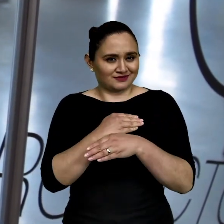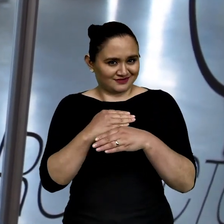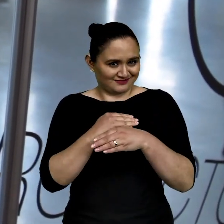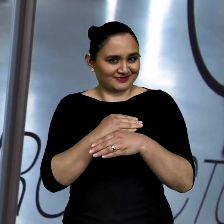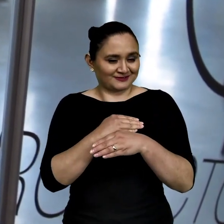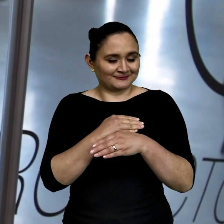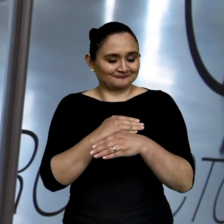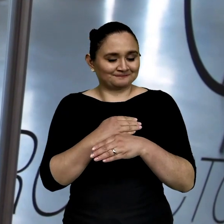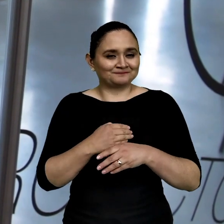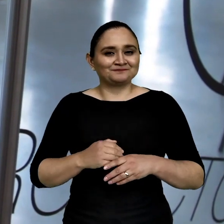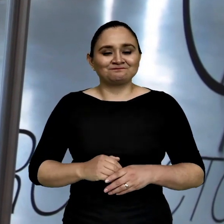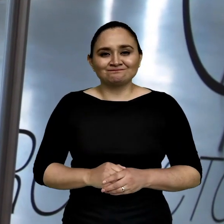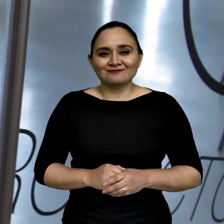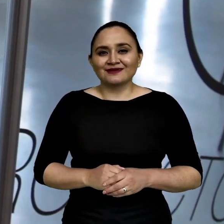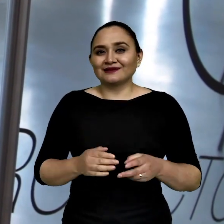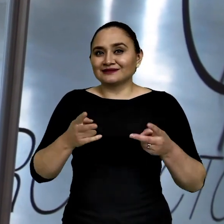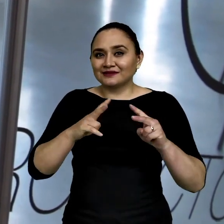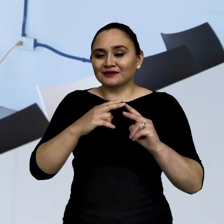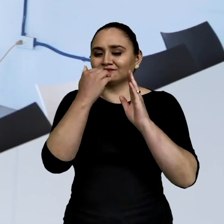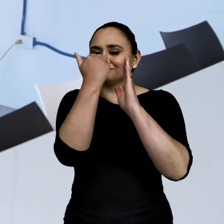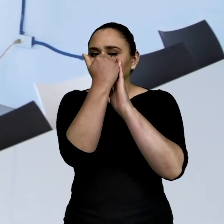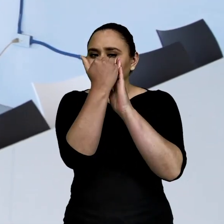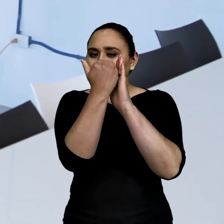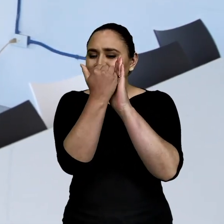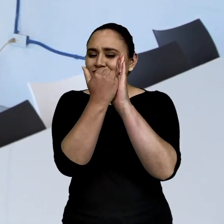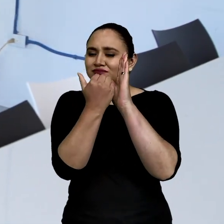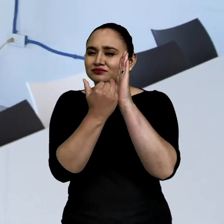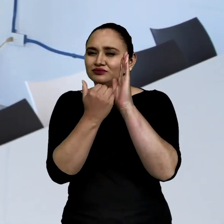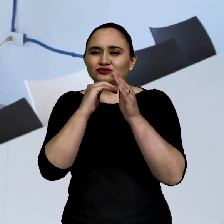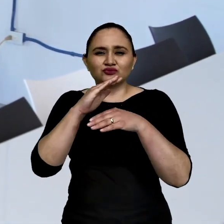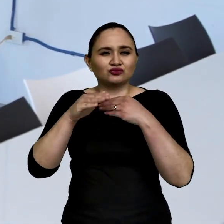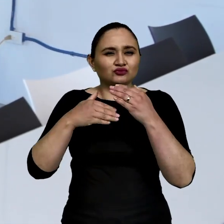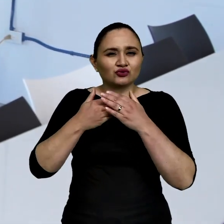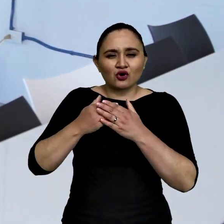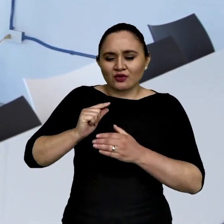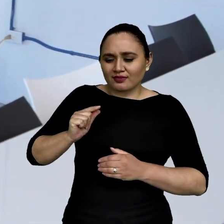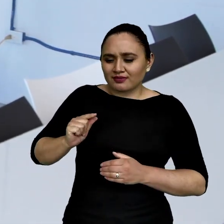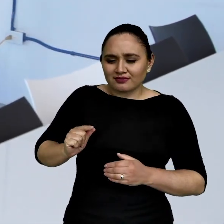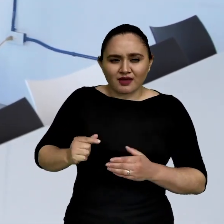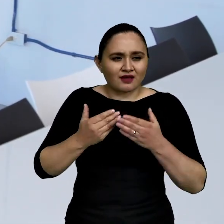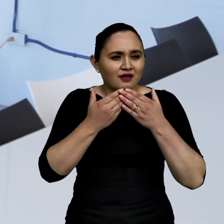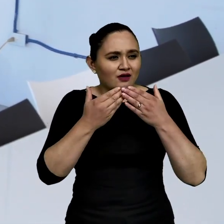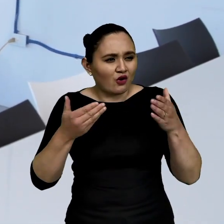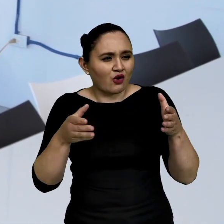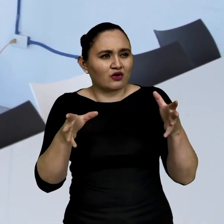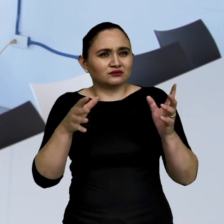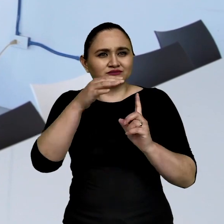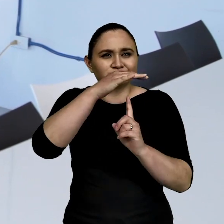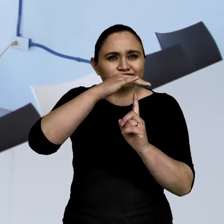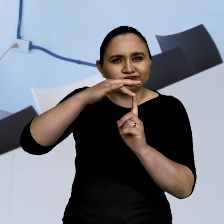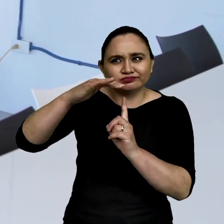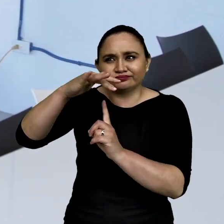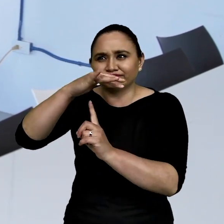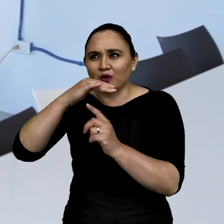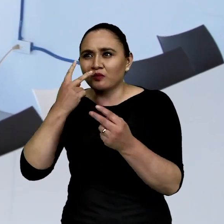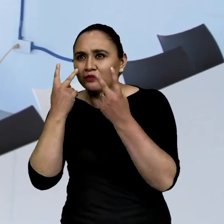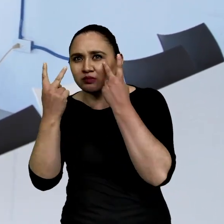y se describen hasta el más mínimo de los eventos